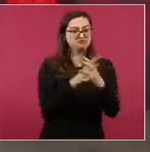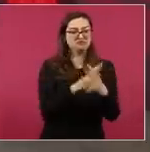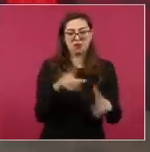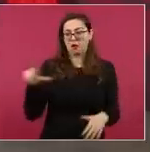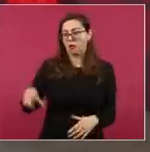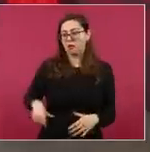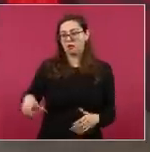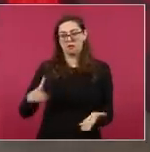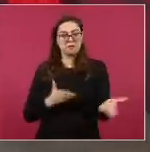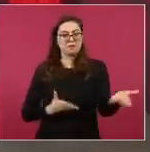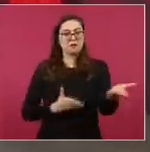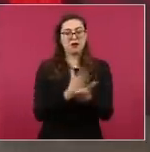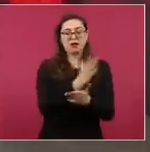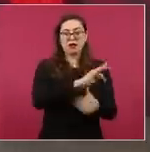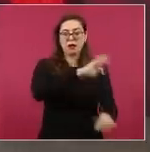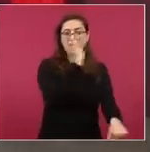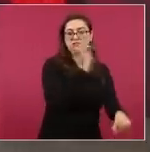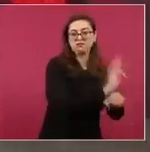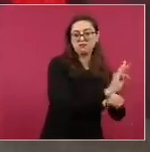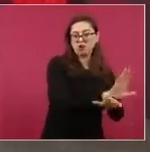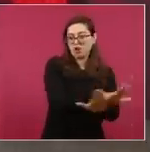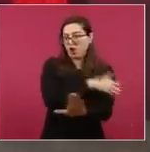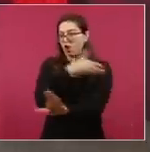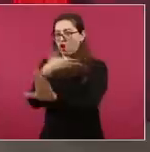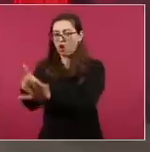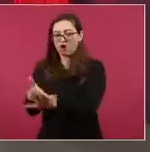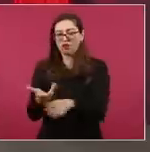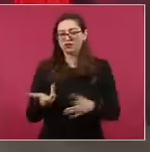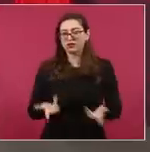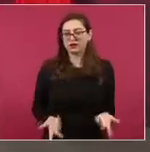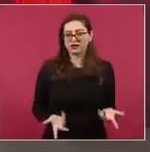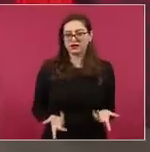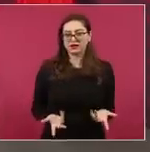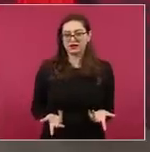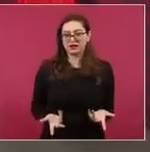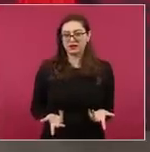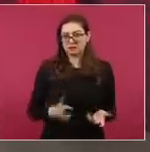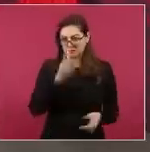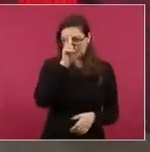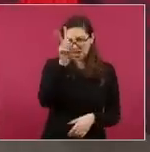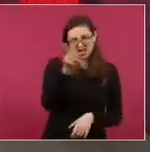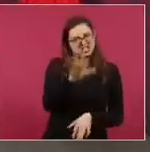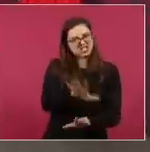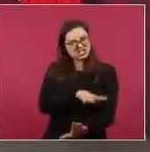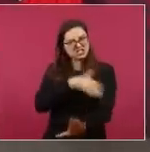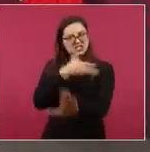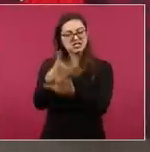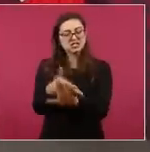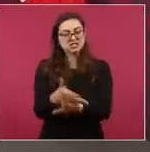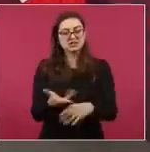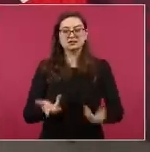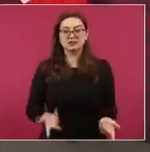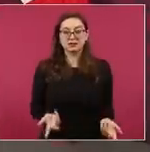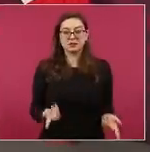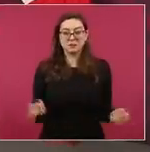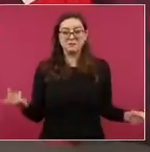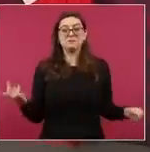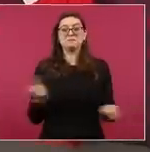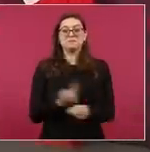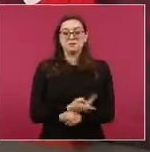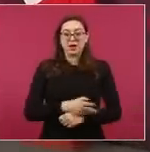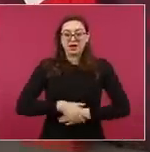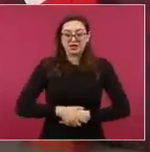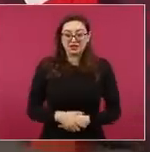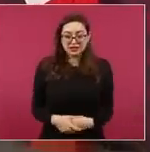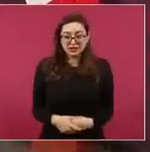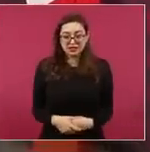el gobierno